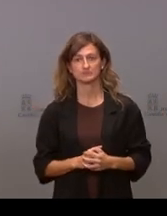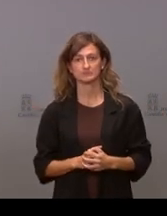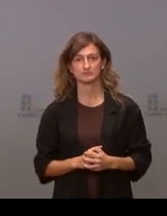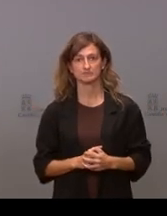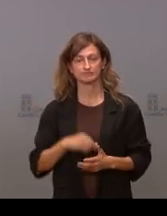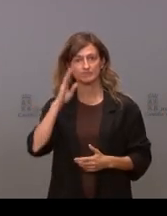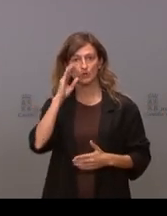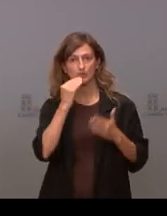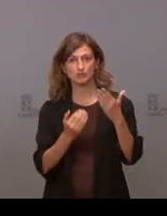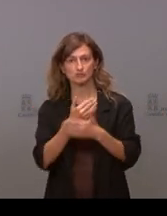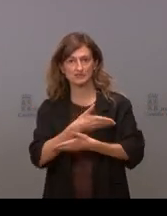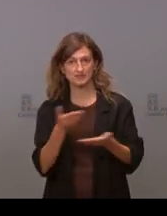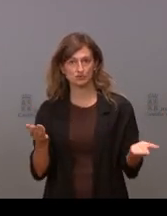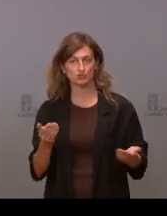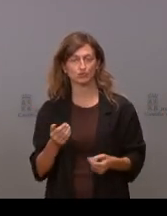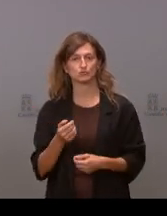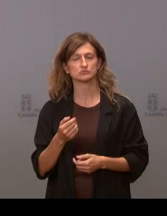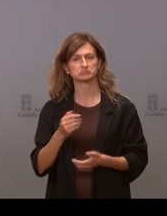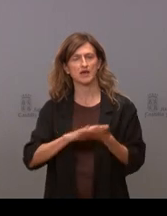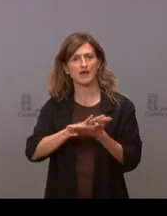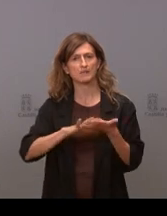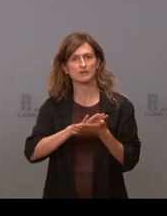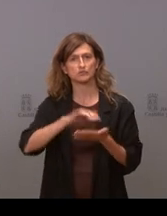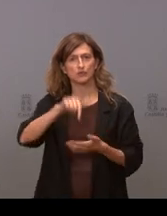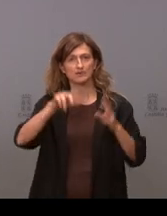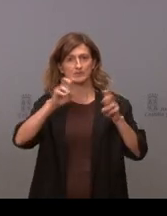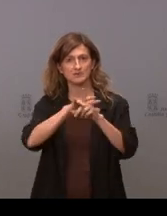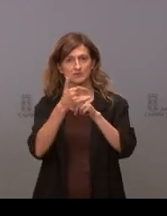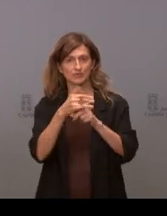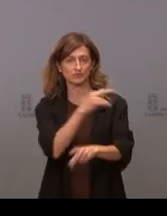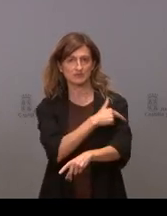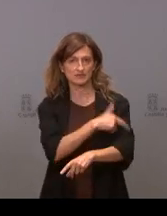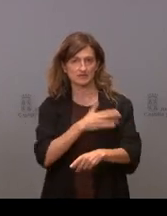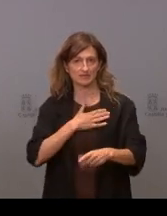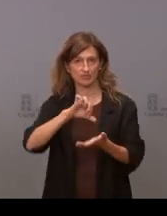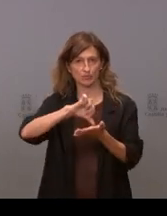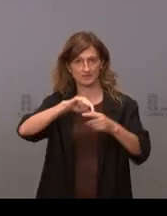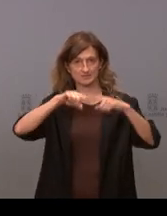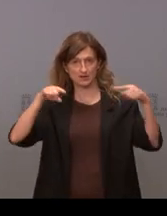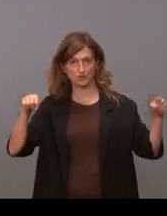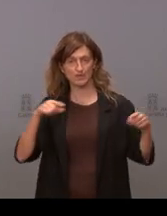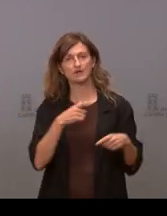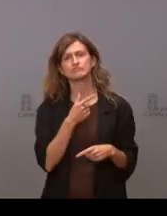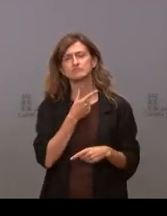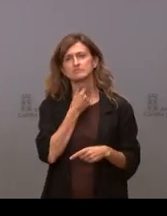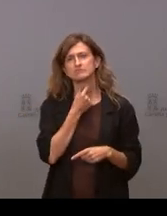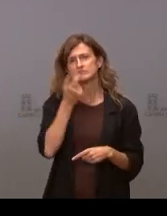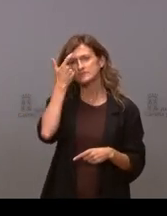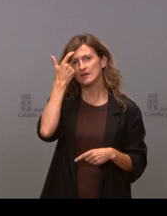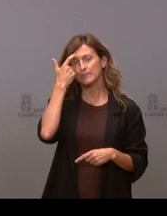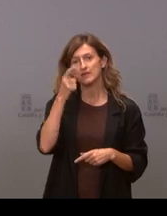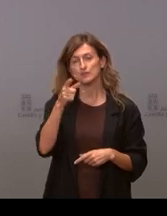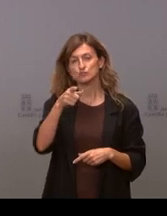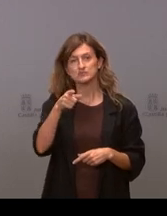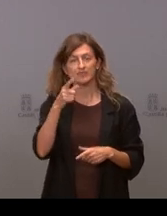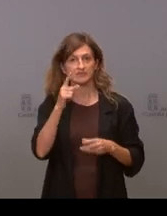hola muy buenos días a todos bueno mucho se está hablando hoy de la situación sanitaria en Segovia y a mí me gustaría saber cómo valora